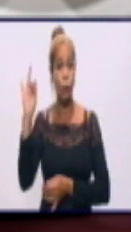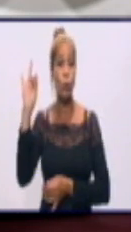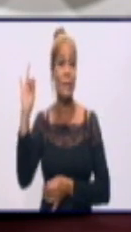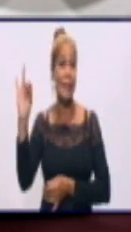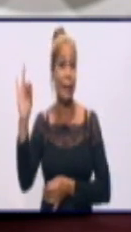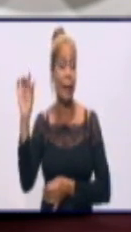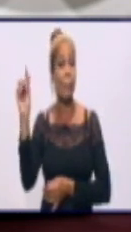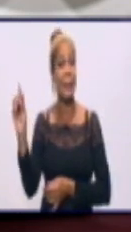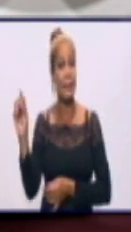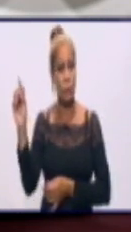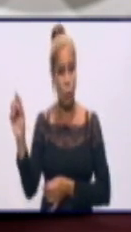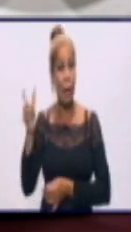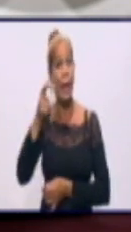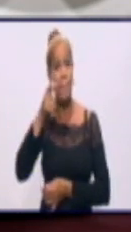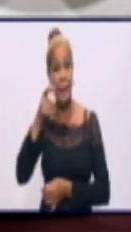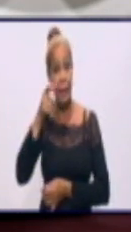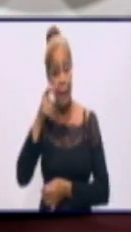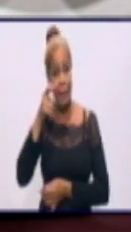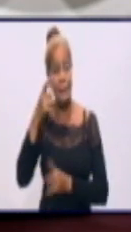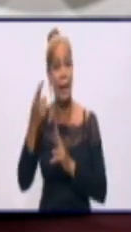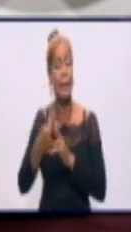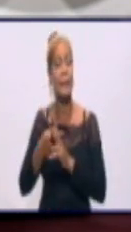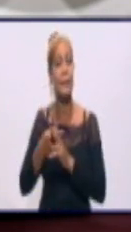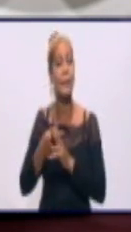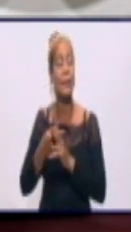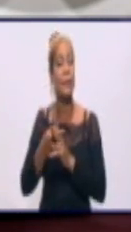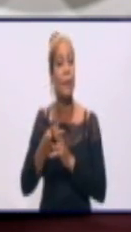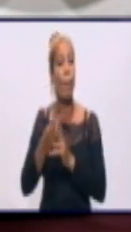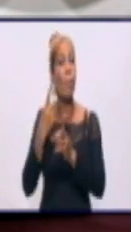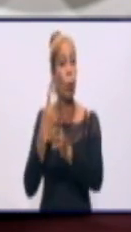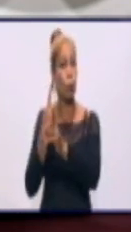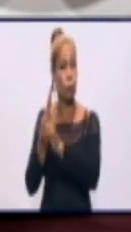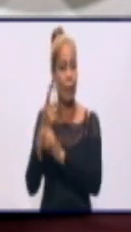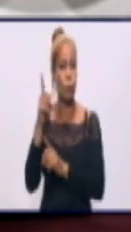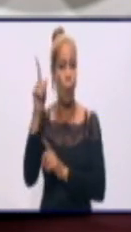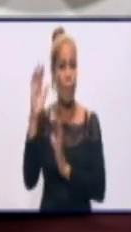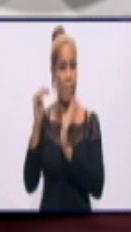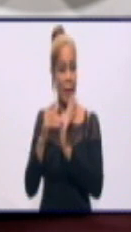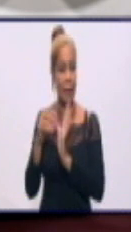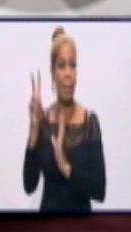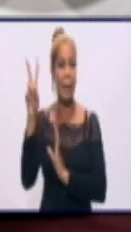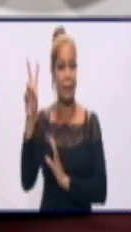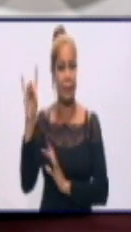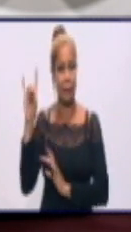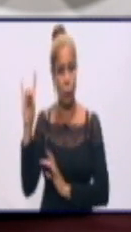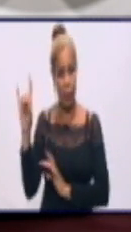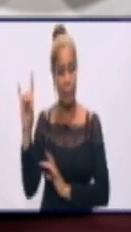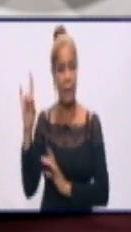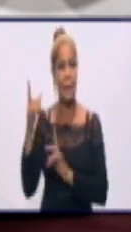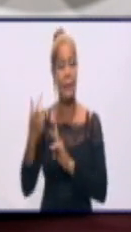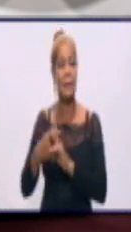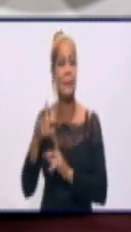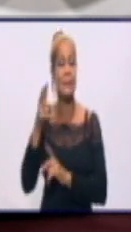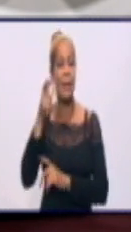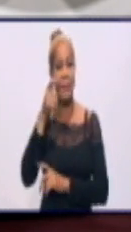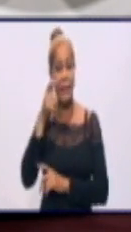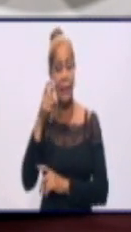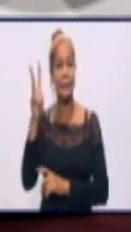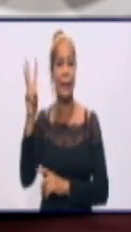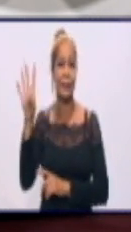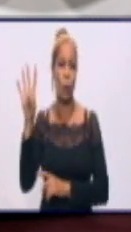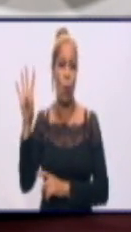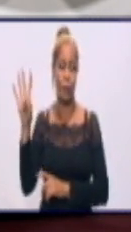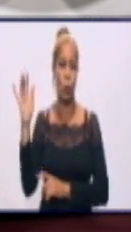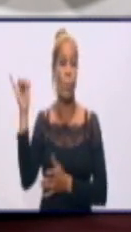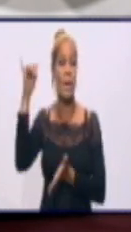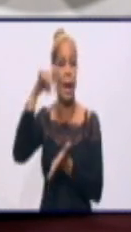en vigilancia y por contacto 1029. Y se vigilan 34 viajeros. Hoy la provincia